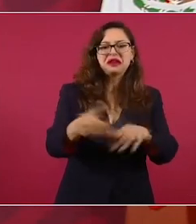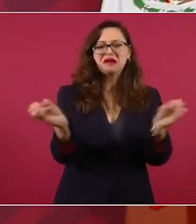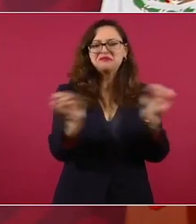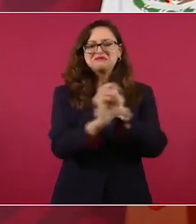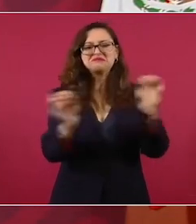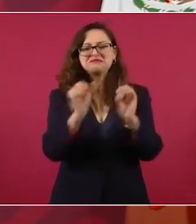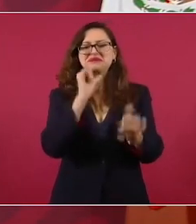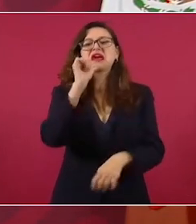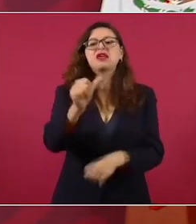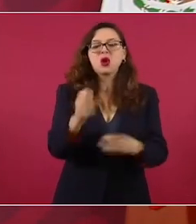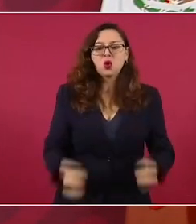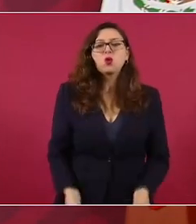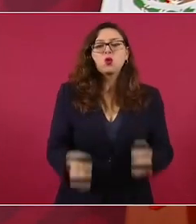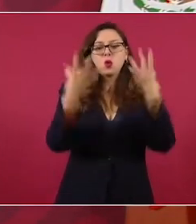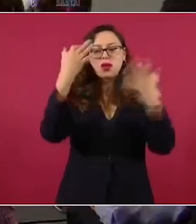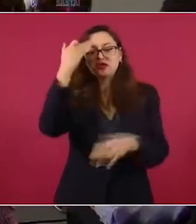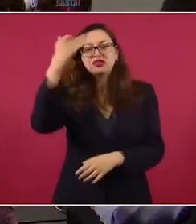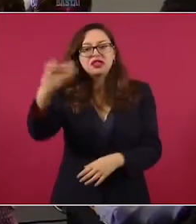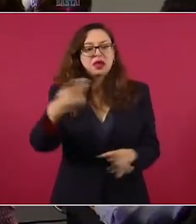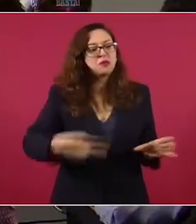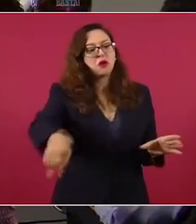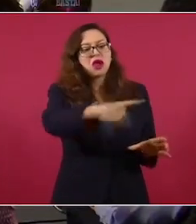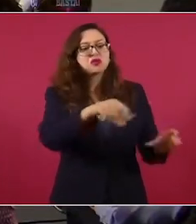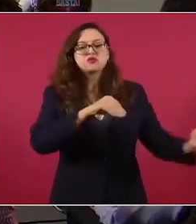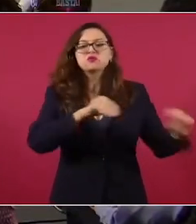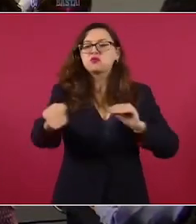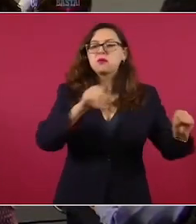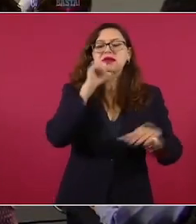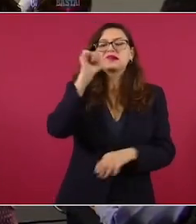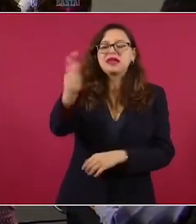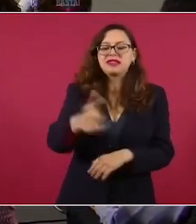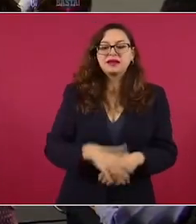¿Cuántos años llevaba sin marchar Roberto Madrazo?